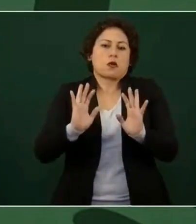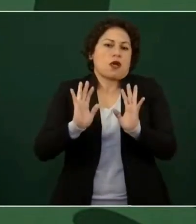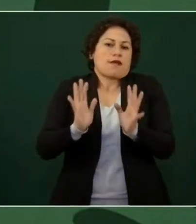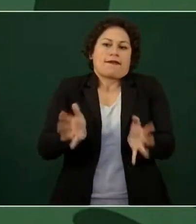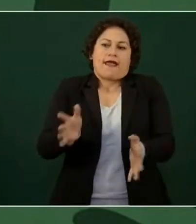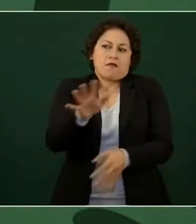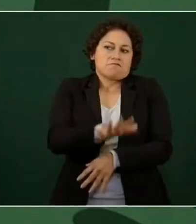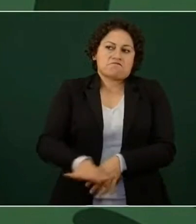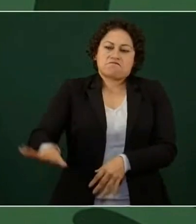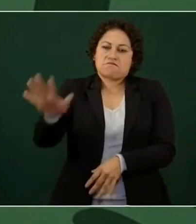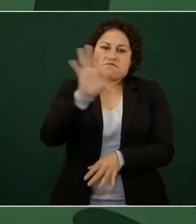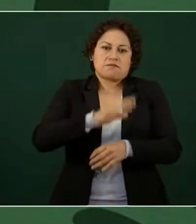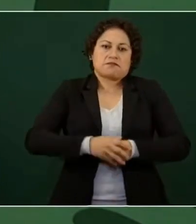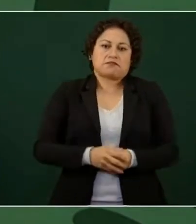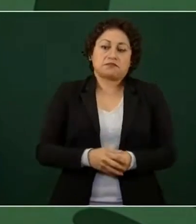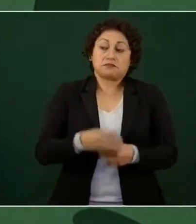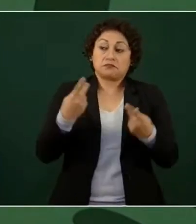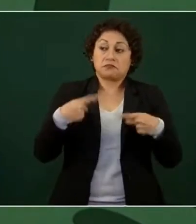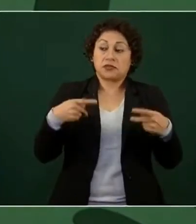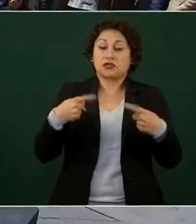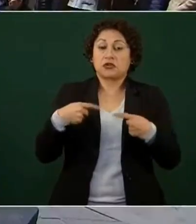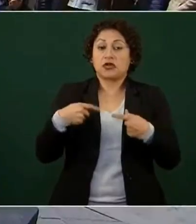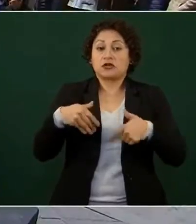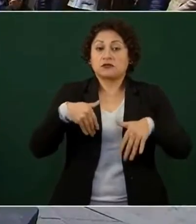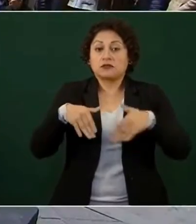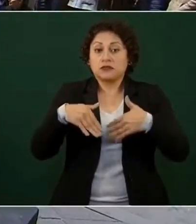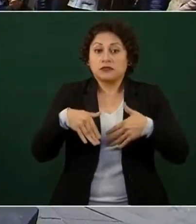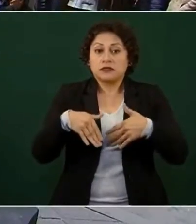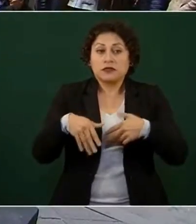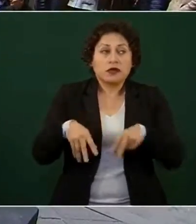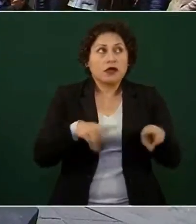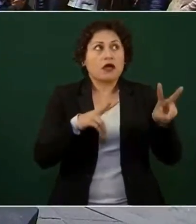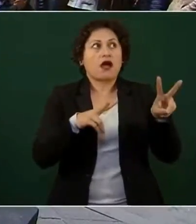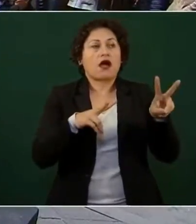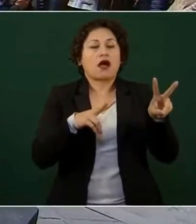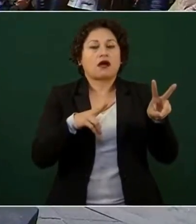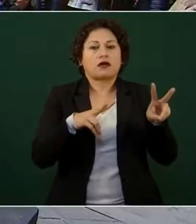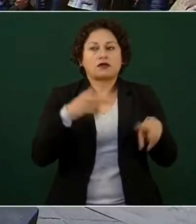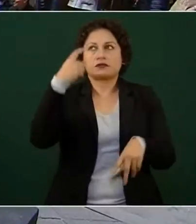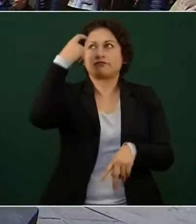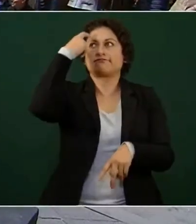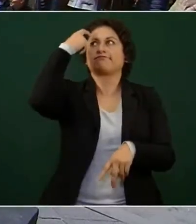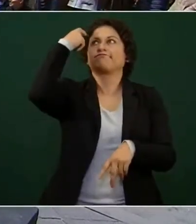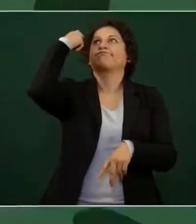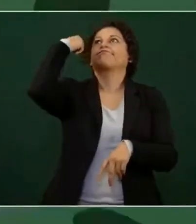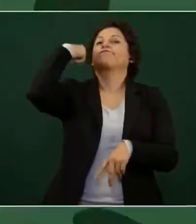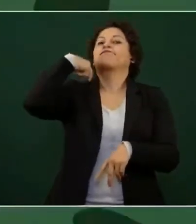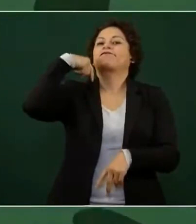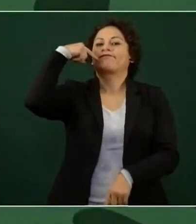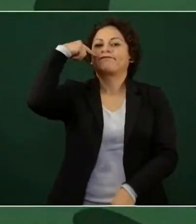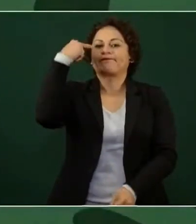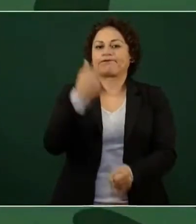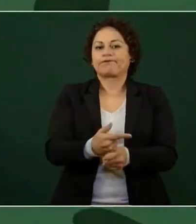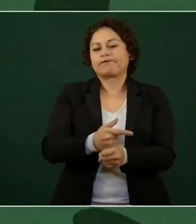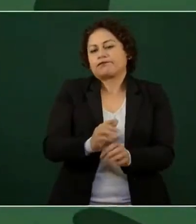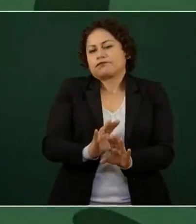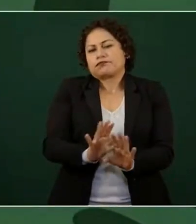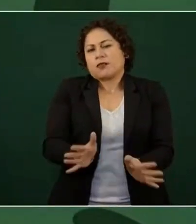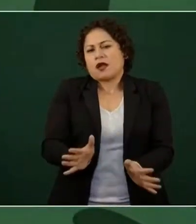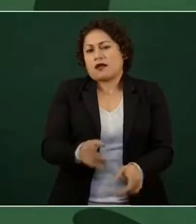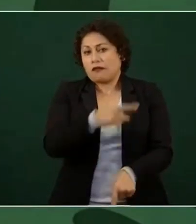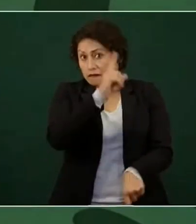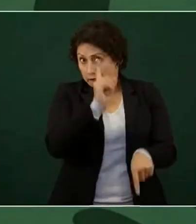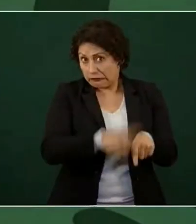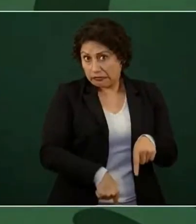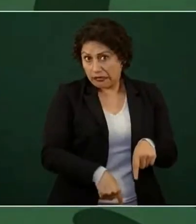Y, pues, cada vez que pasan por ahí se dan cuenta, pues, o sea, ¿para qué la quitamos